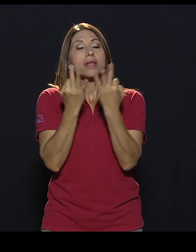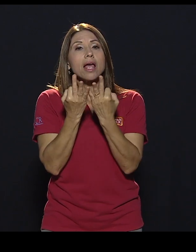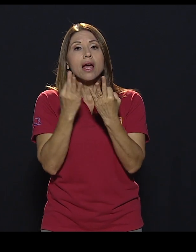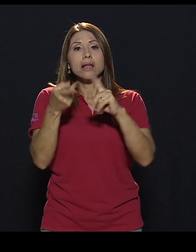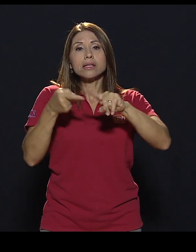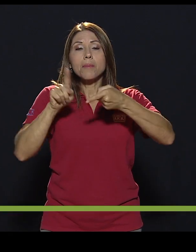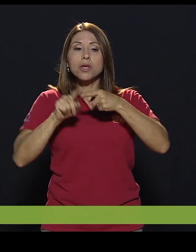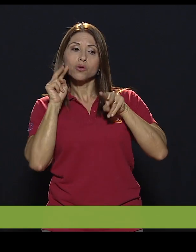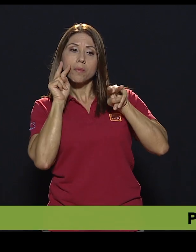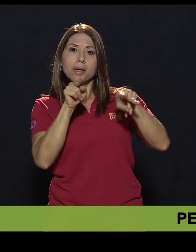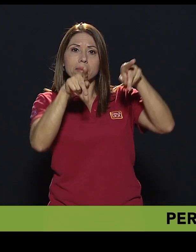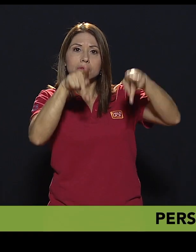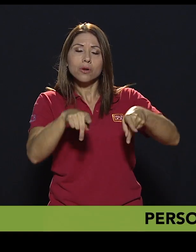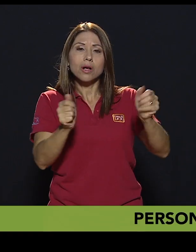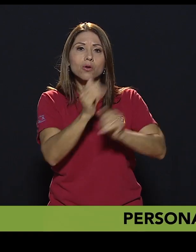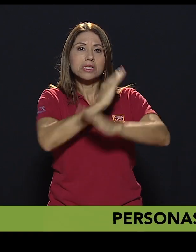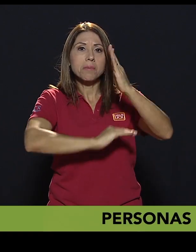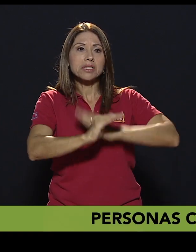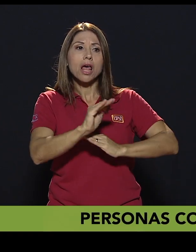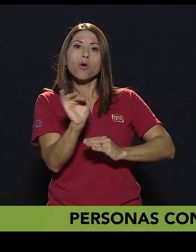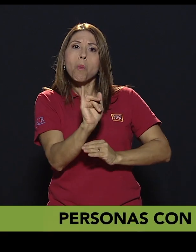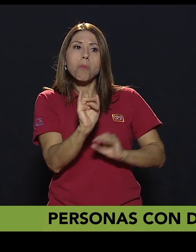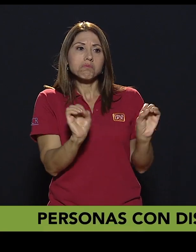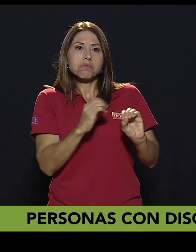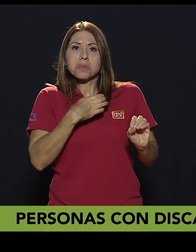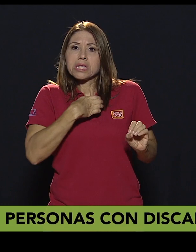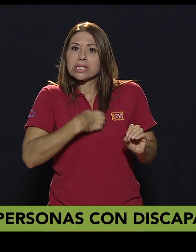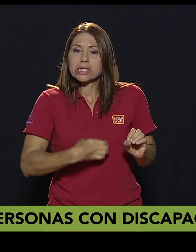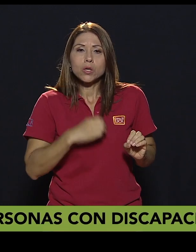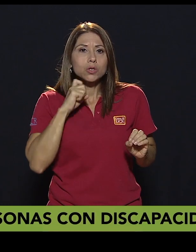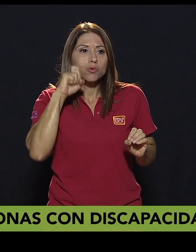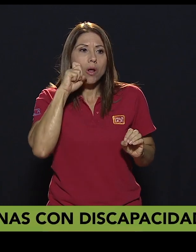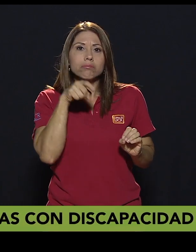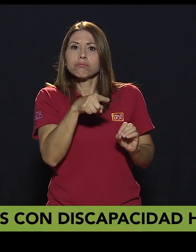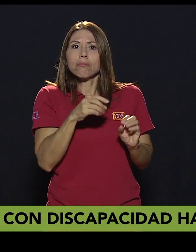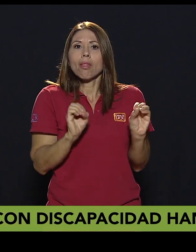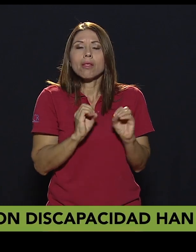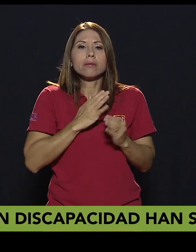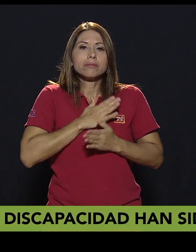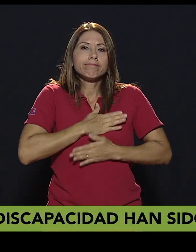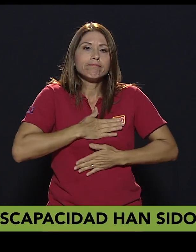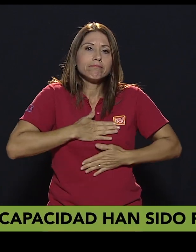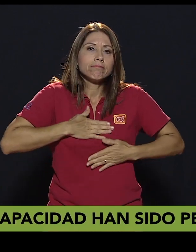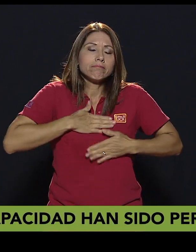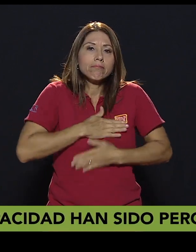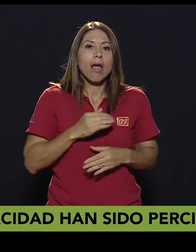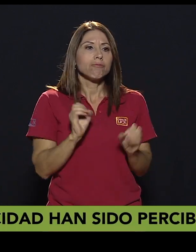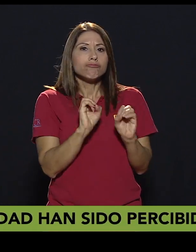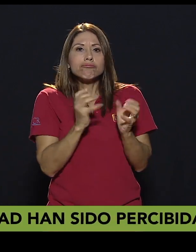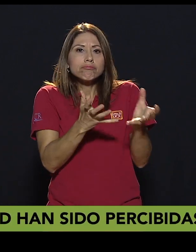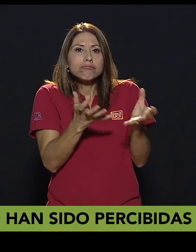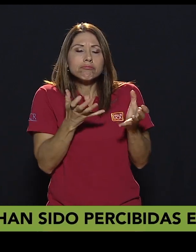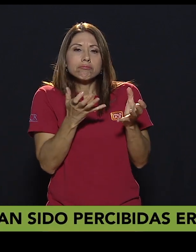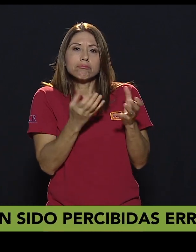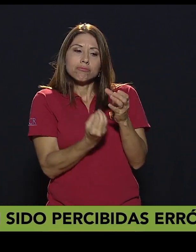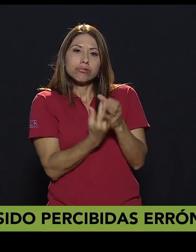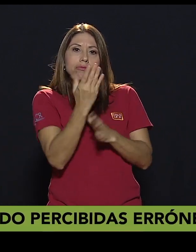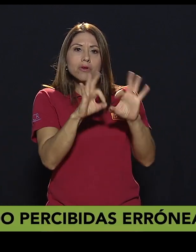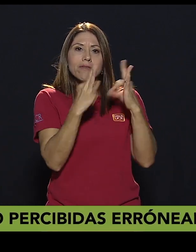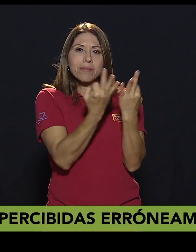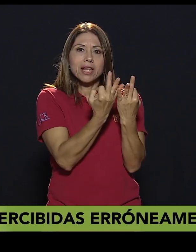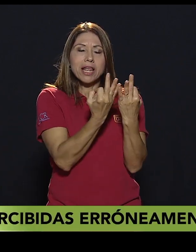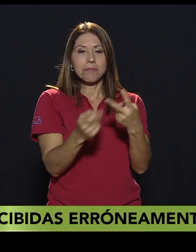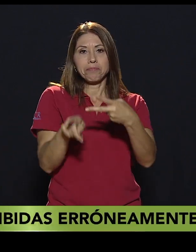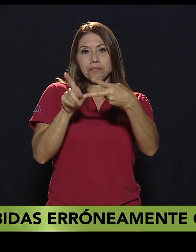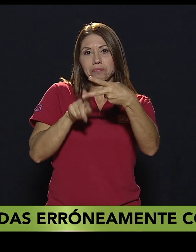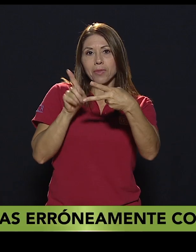esa persona con discapacidad como alguien sin deseo sexual, sin placer, sin deseos de formar una familia. Y por el otro